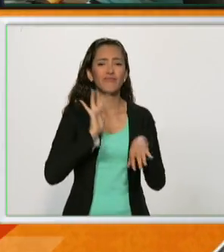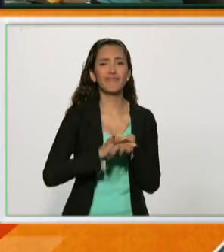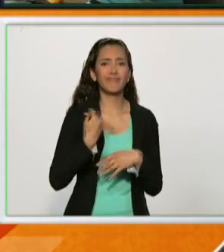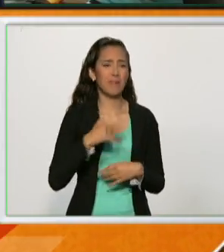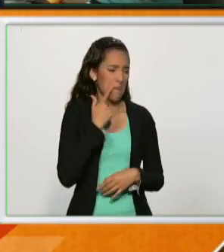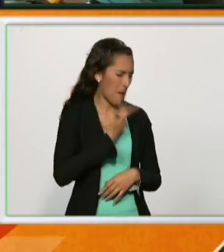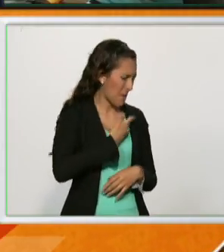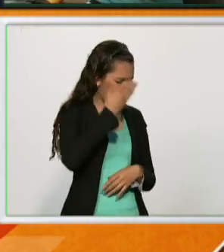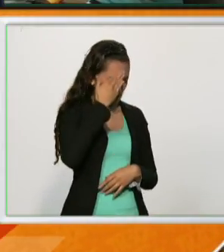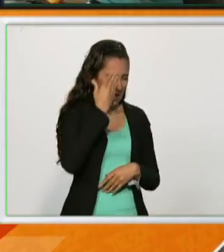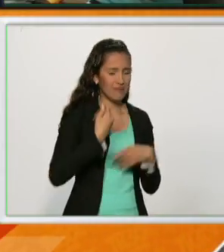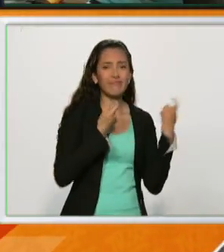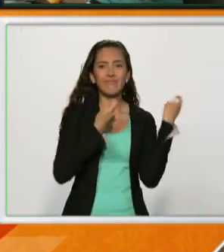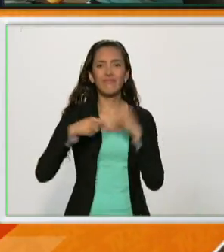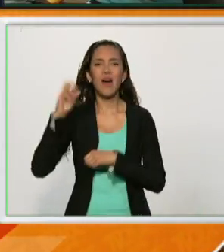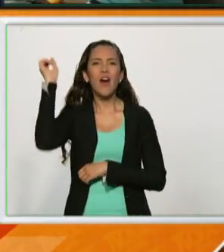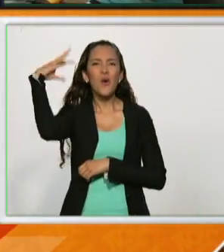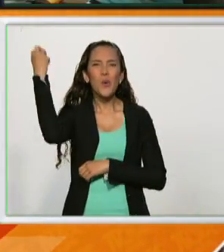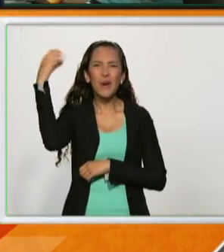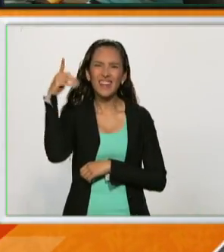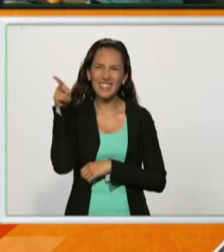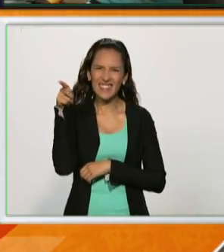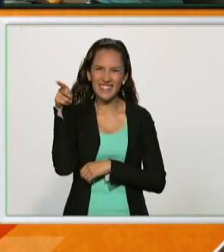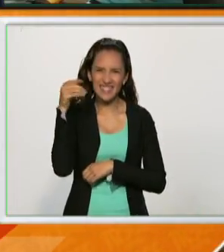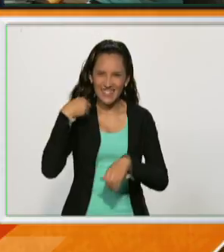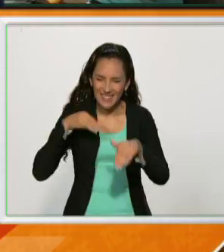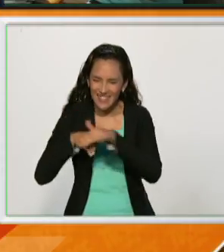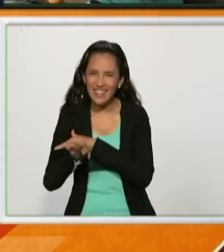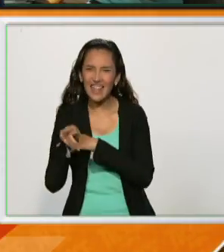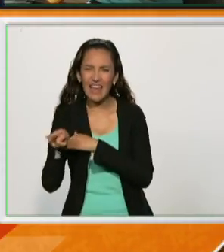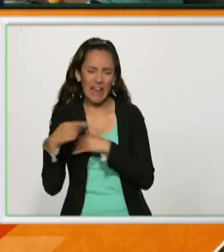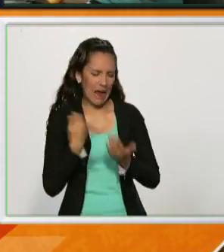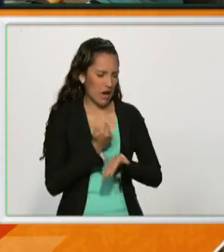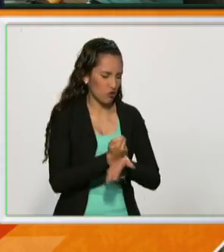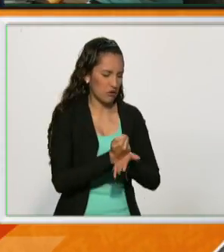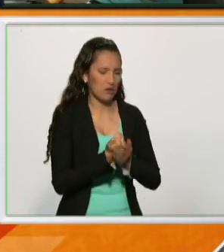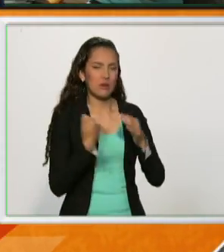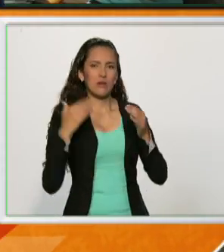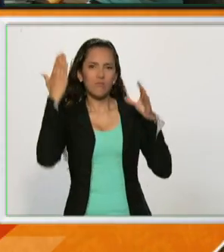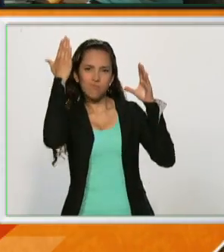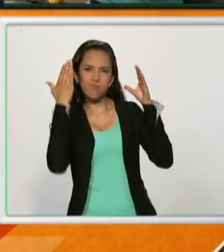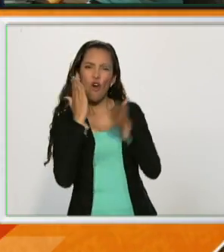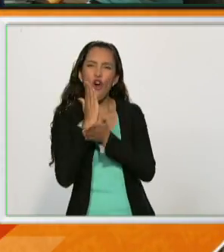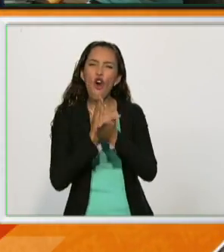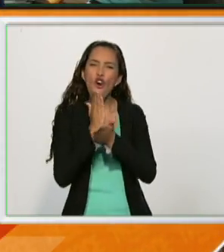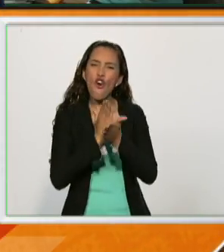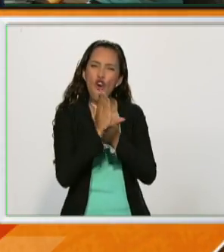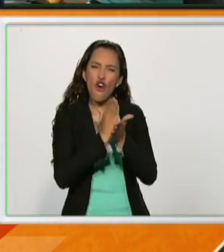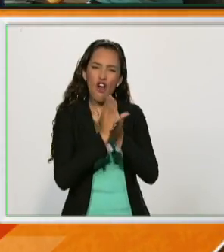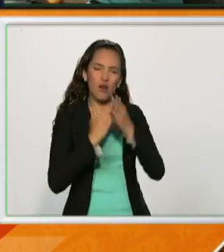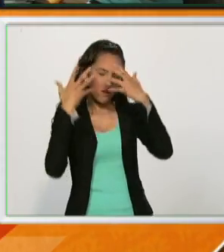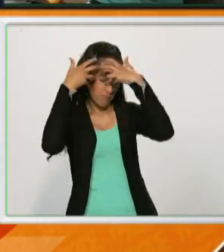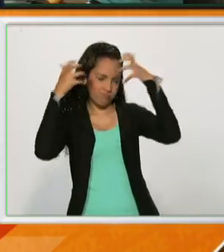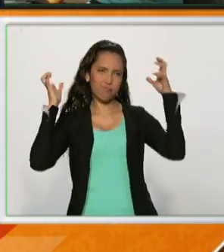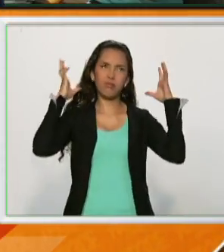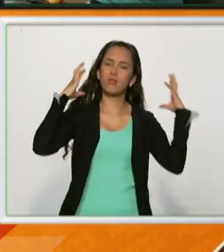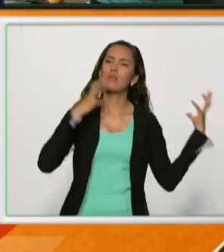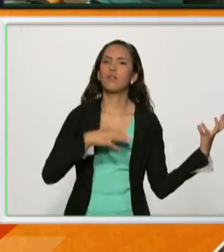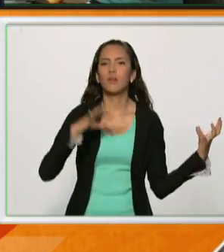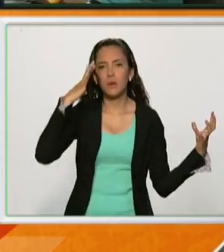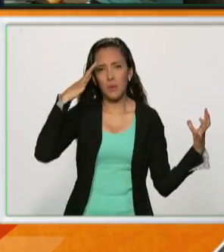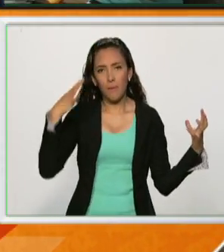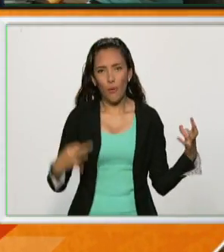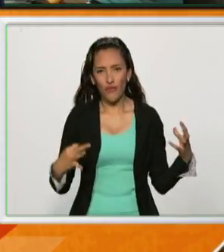padres a la estación de bomberos para que ellos cortaran la cabeza de Barney y ella pudiera liberar su propia